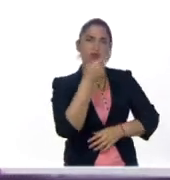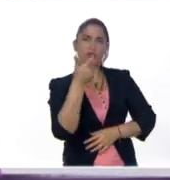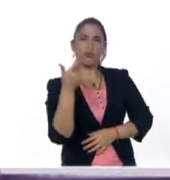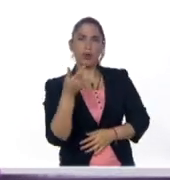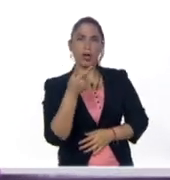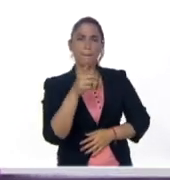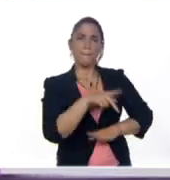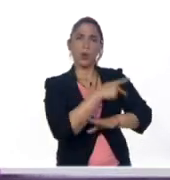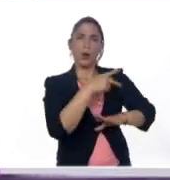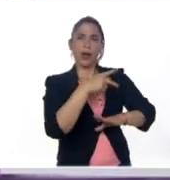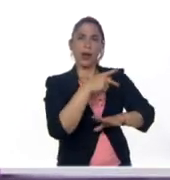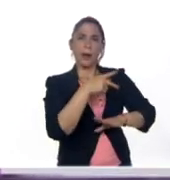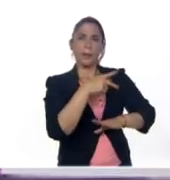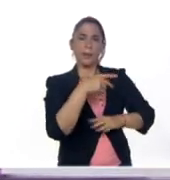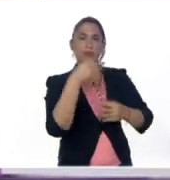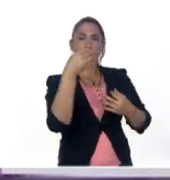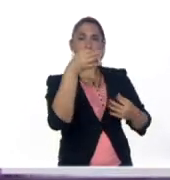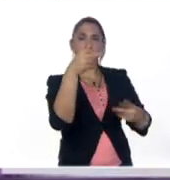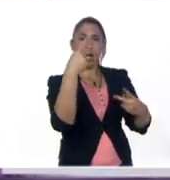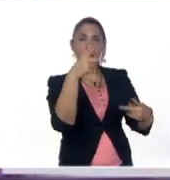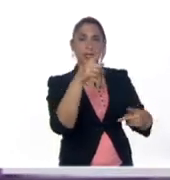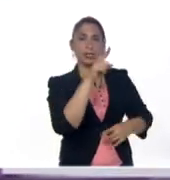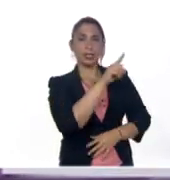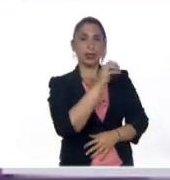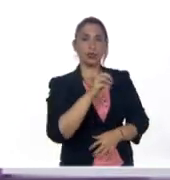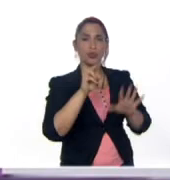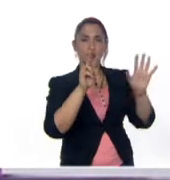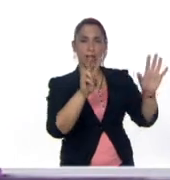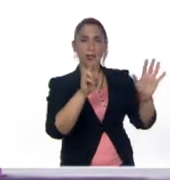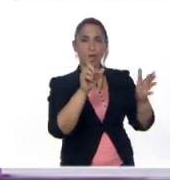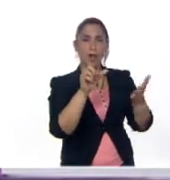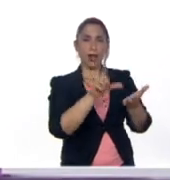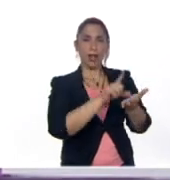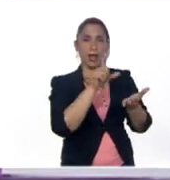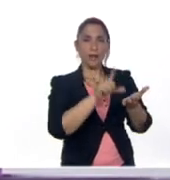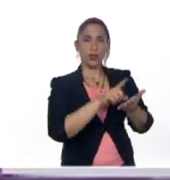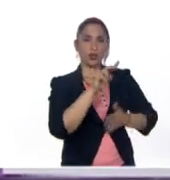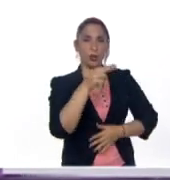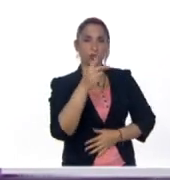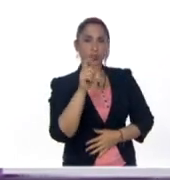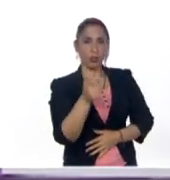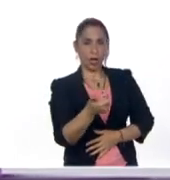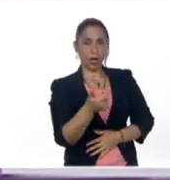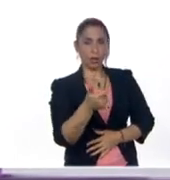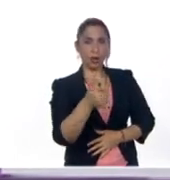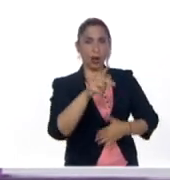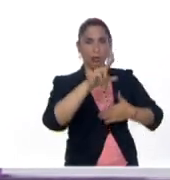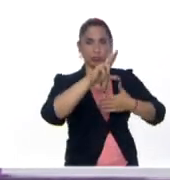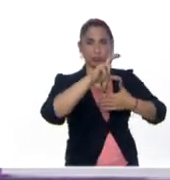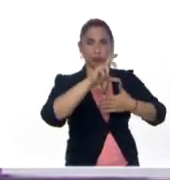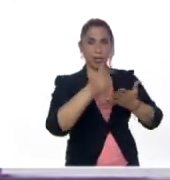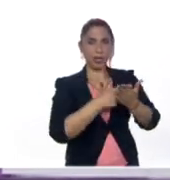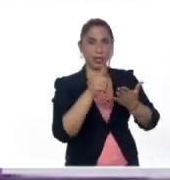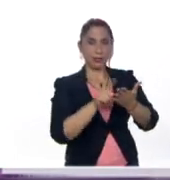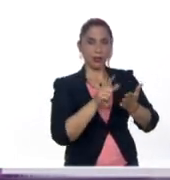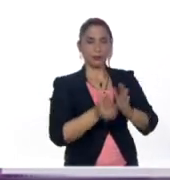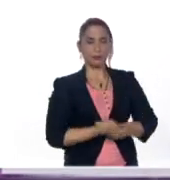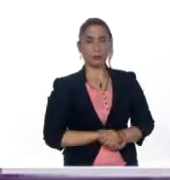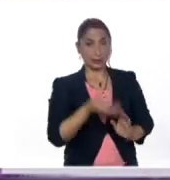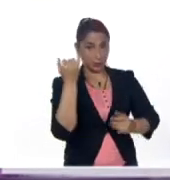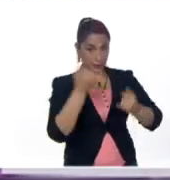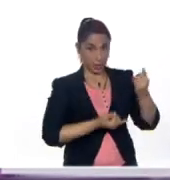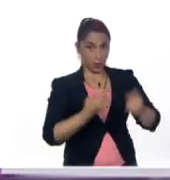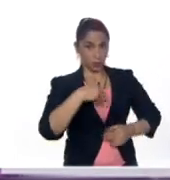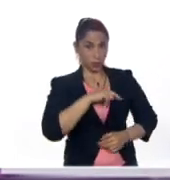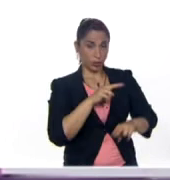poema en la página 107 del libro de segundo grado, El Cardenalito de la colección Bicentenario, para culminarlo con nuestros